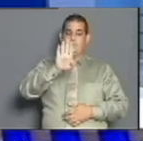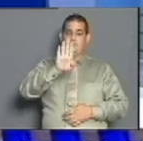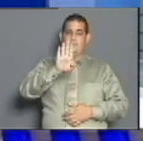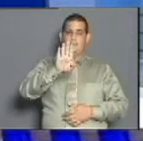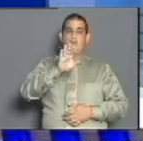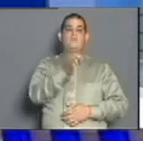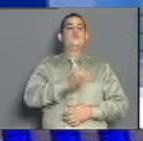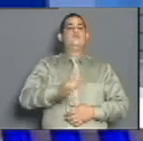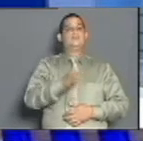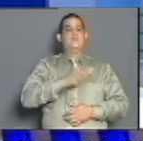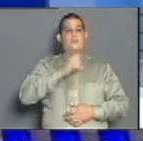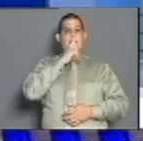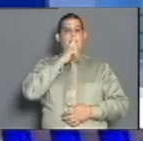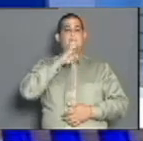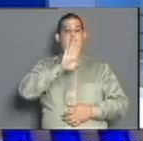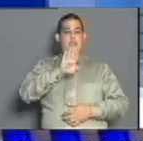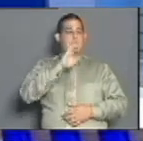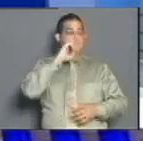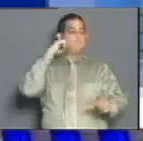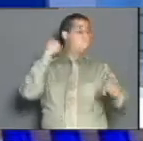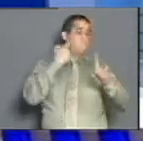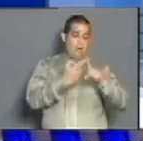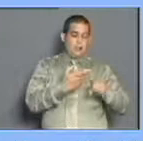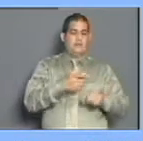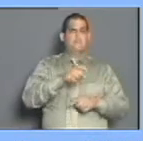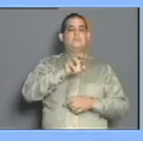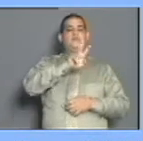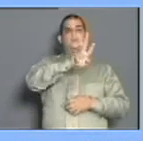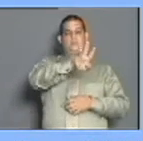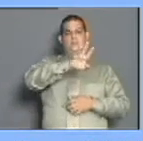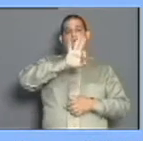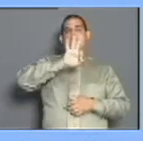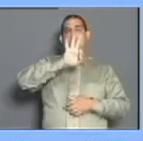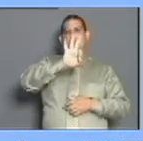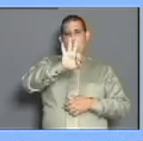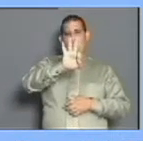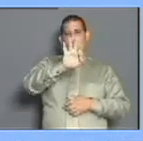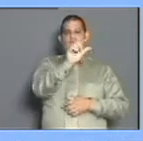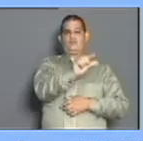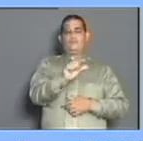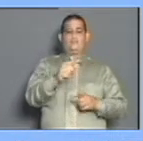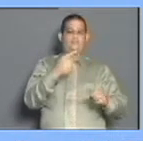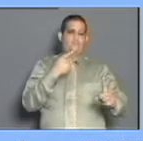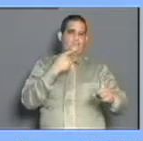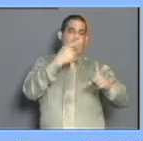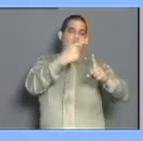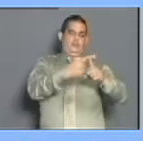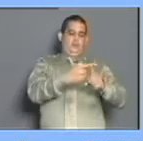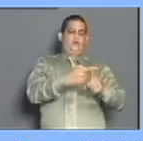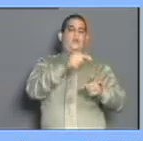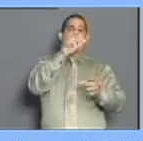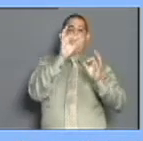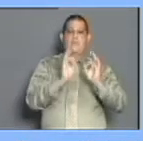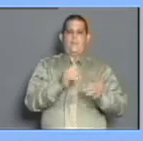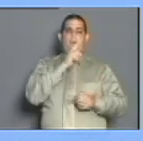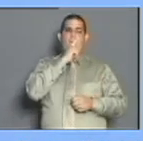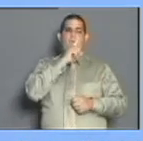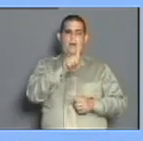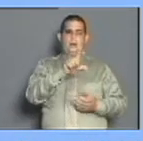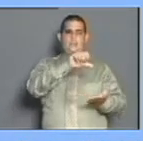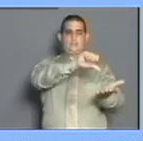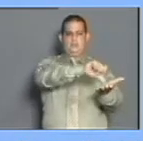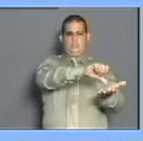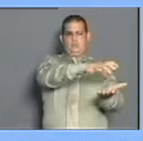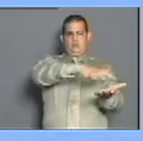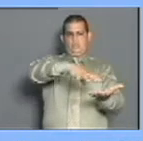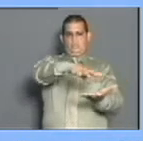datos negativos sobresalientes. Vánez con 38 casos positivos. Área de salud César Forné con un total de 13. Área de